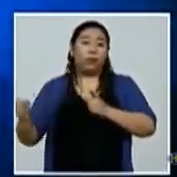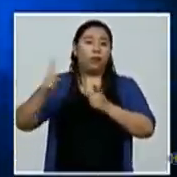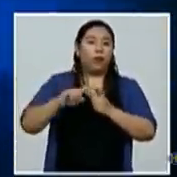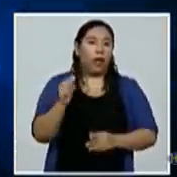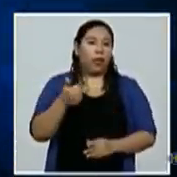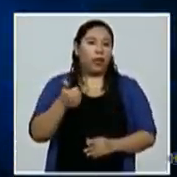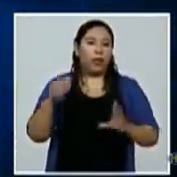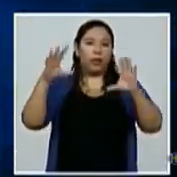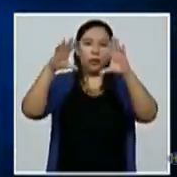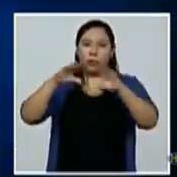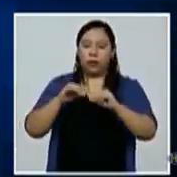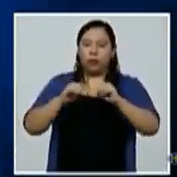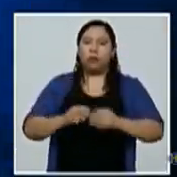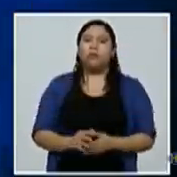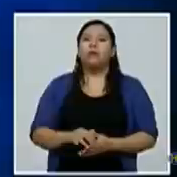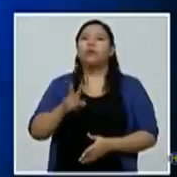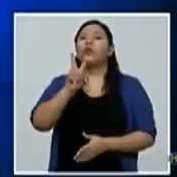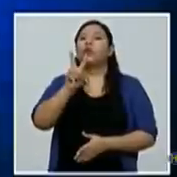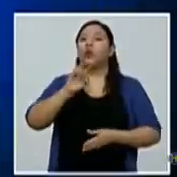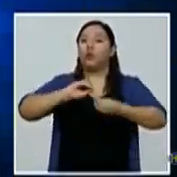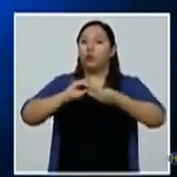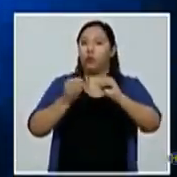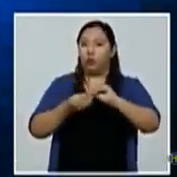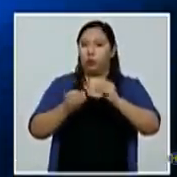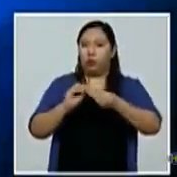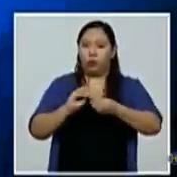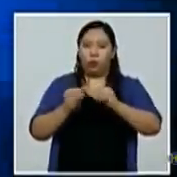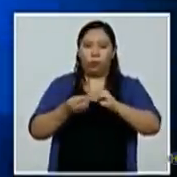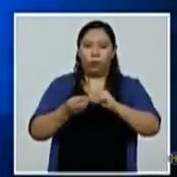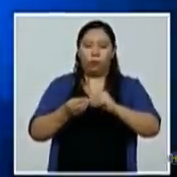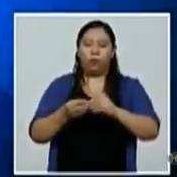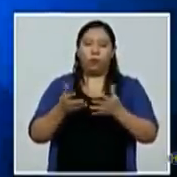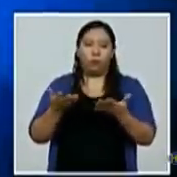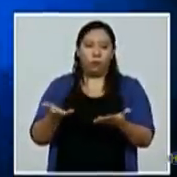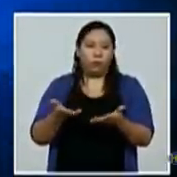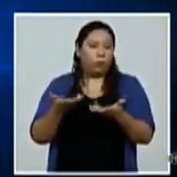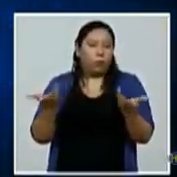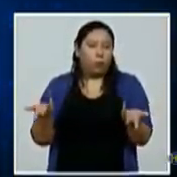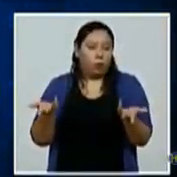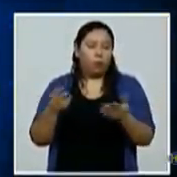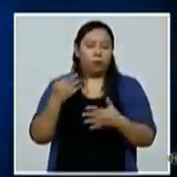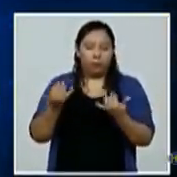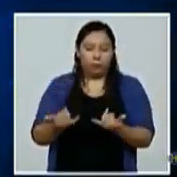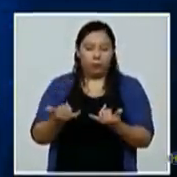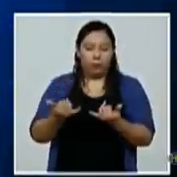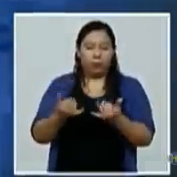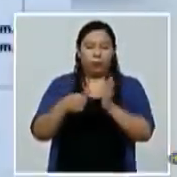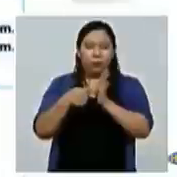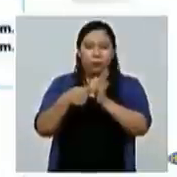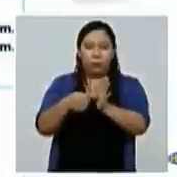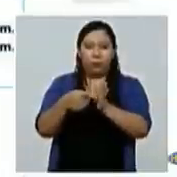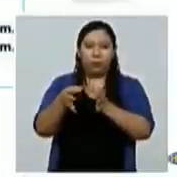conforme a dos dígitos de su circulación, quedando de la siguiente manera.